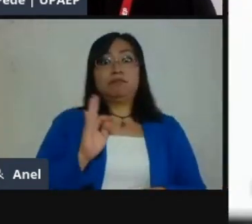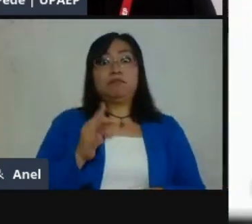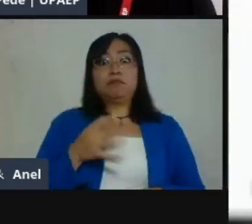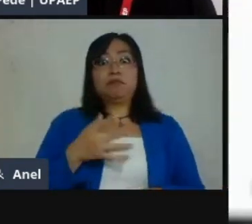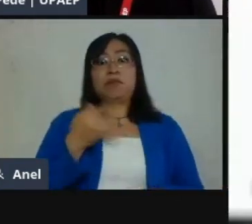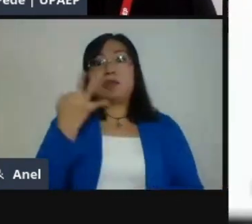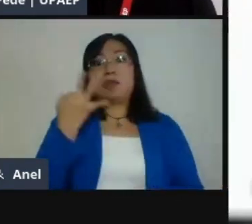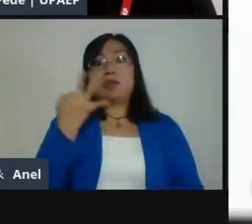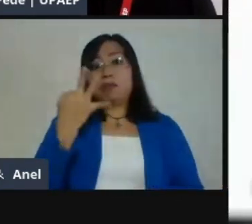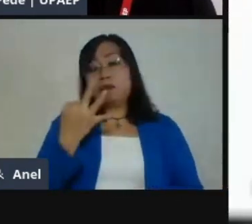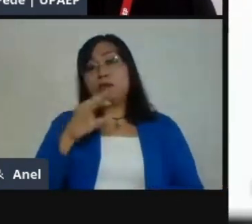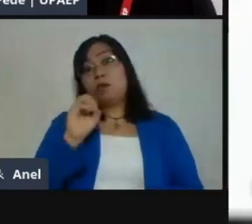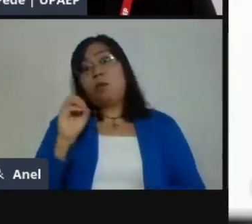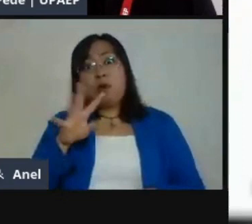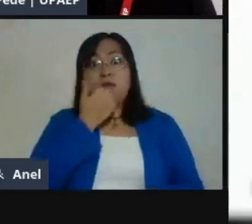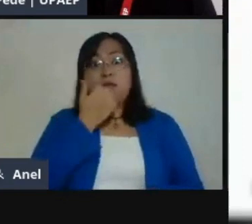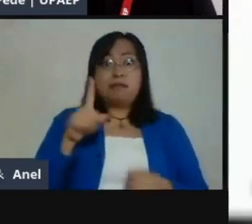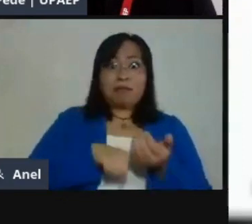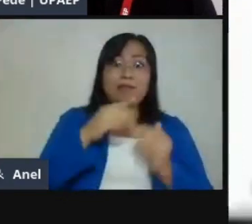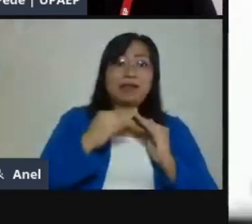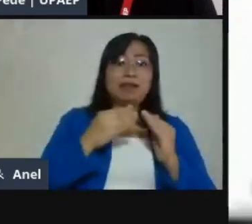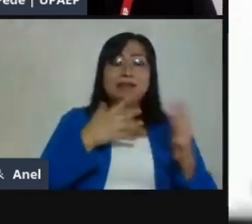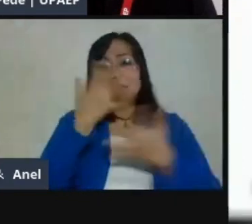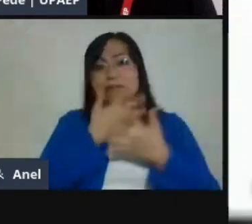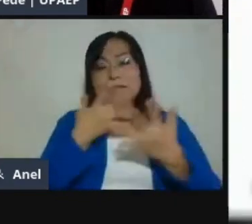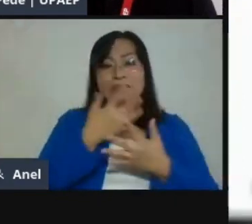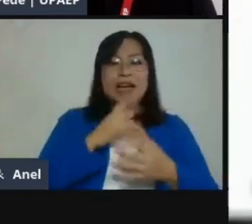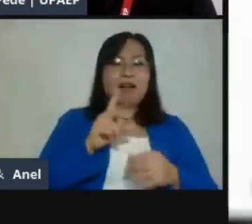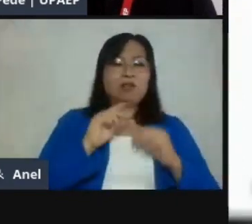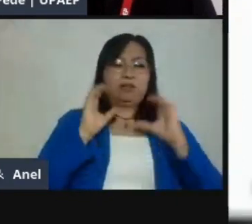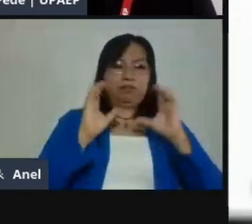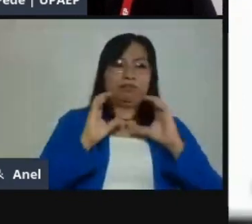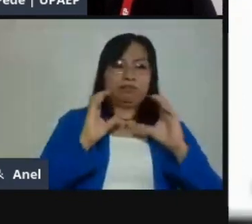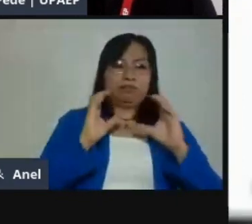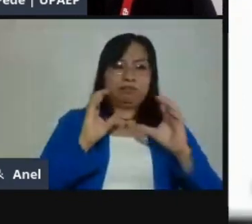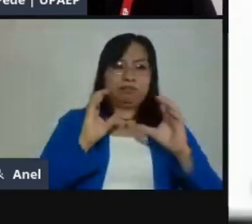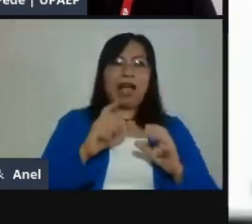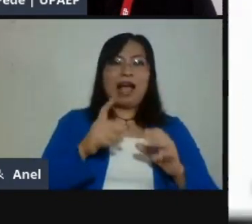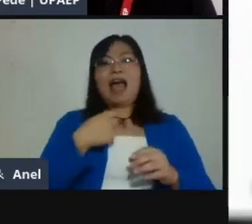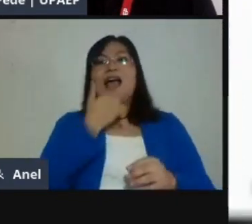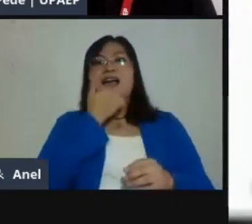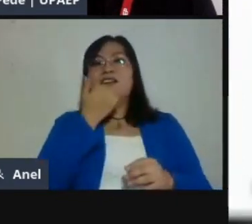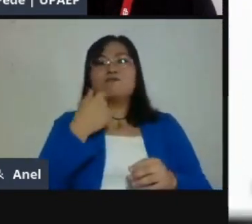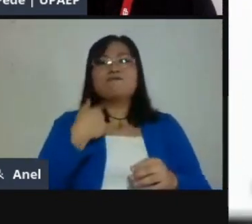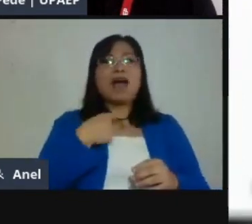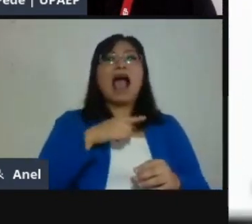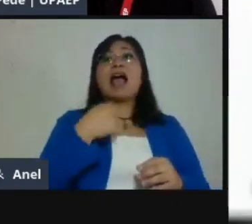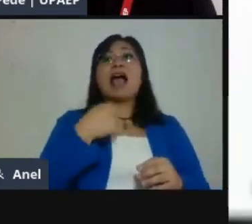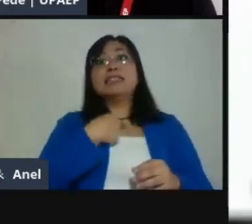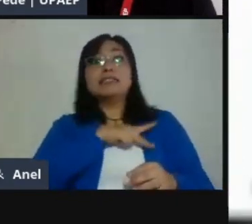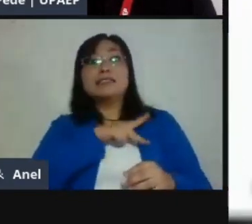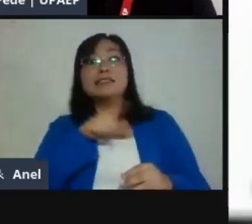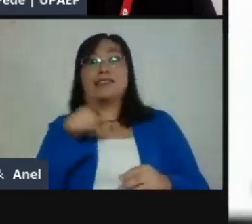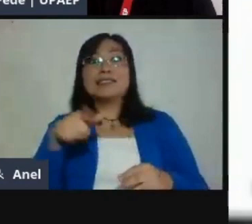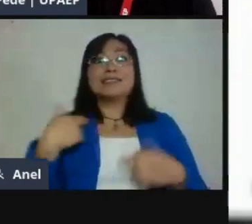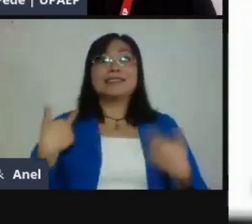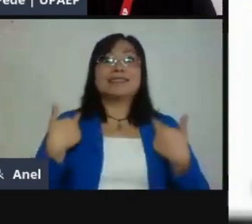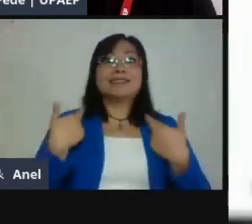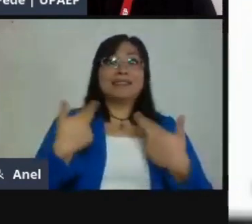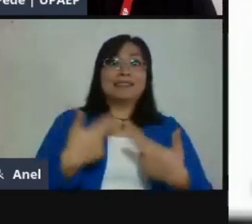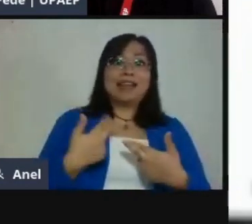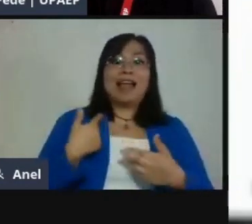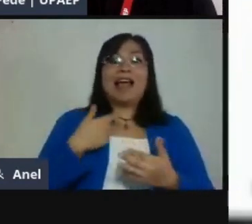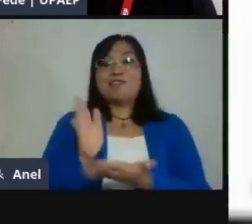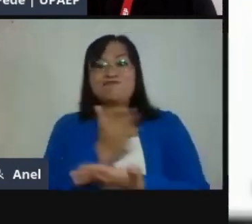se revuelven por ahí con los sitios. Después vas a poder poner estos botones que van a ayudarnos a identificar